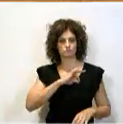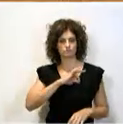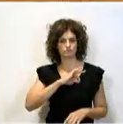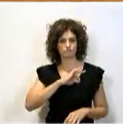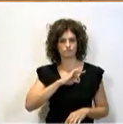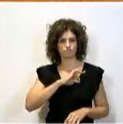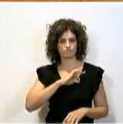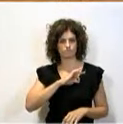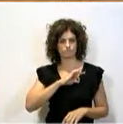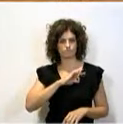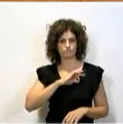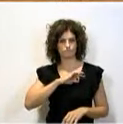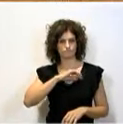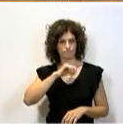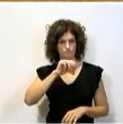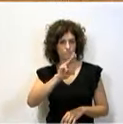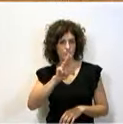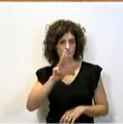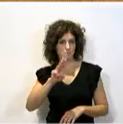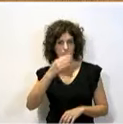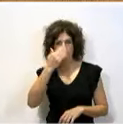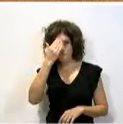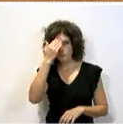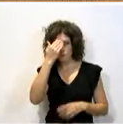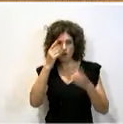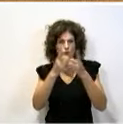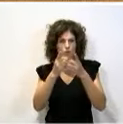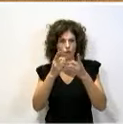Señores del Partido Popular, ¿qué memoria más corta tienen?